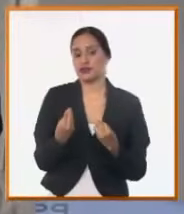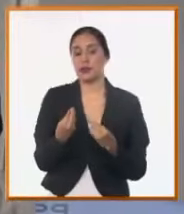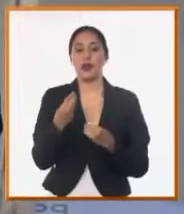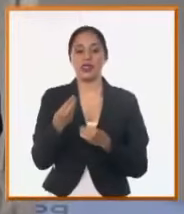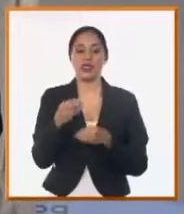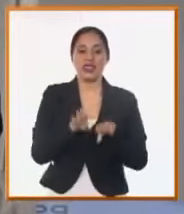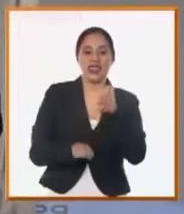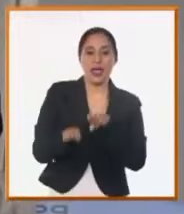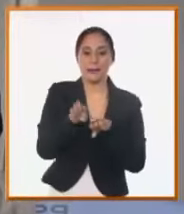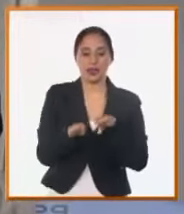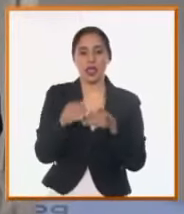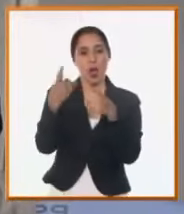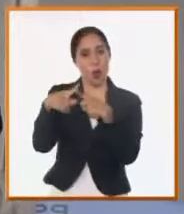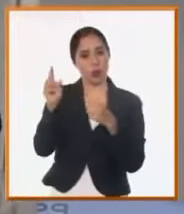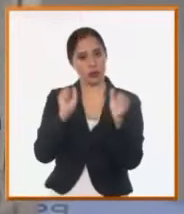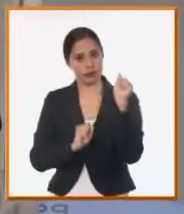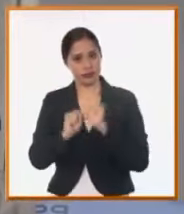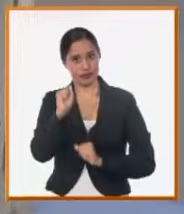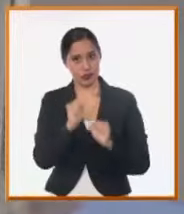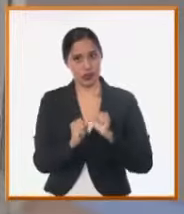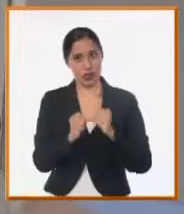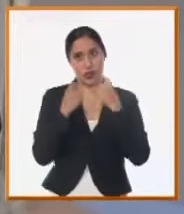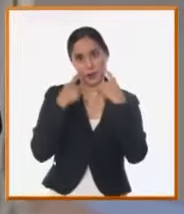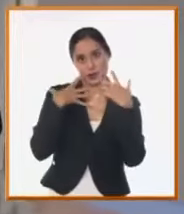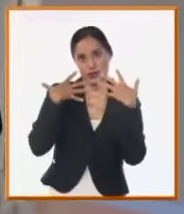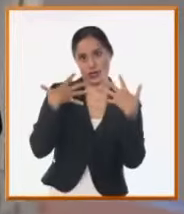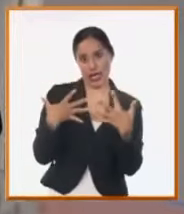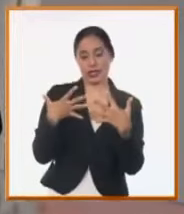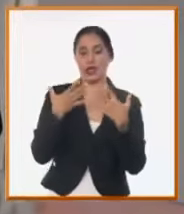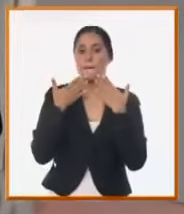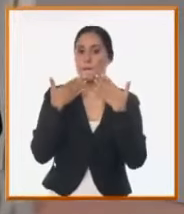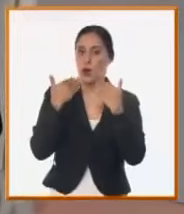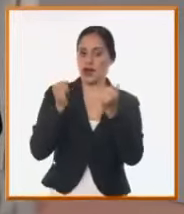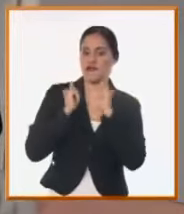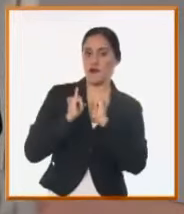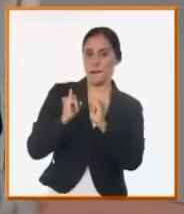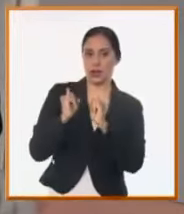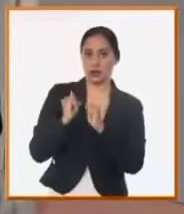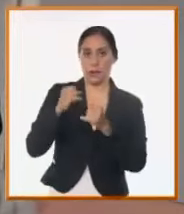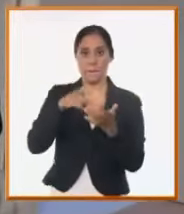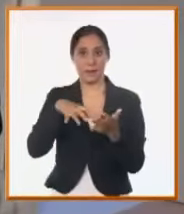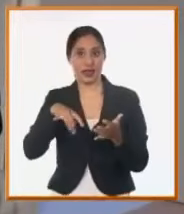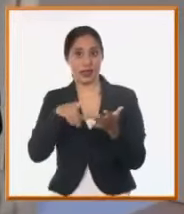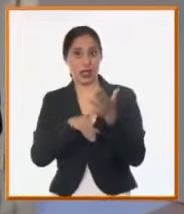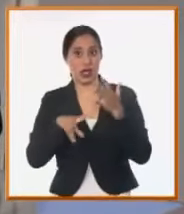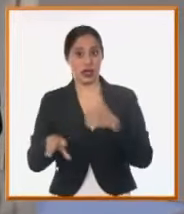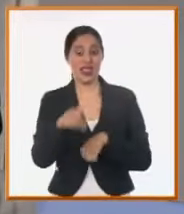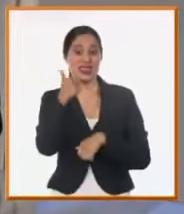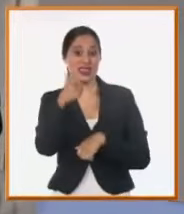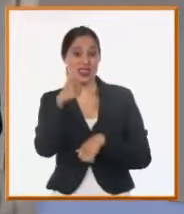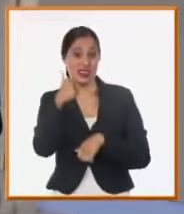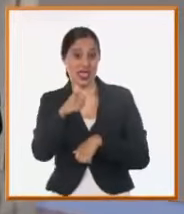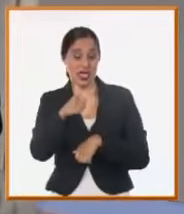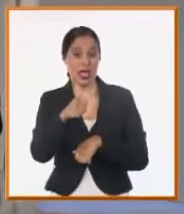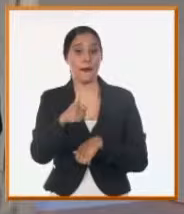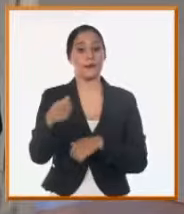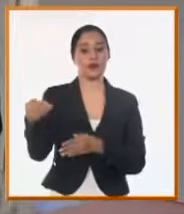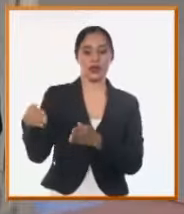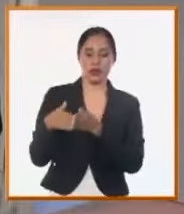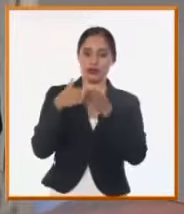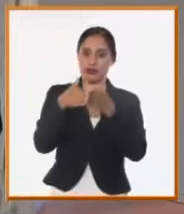En las próximas horas hay una noticia muy buena para los pinareños y es que están arribando al país 10 equipos de bombeos que van a